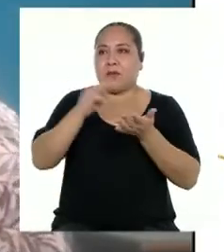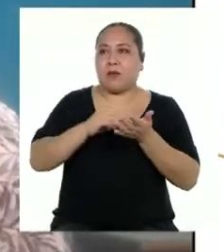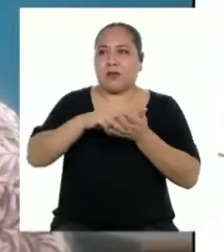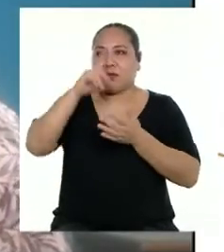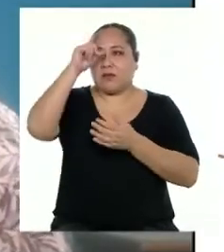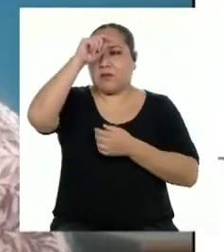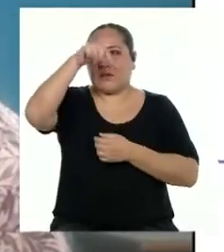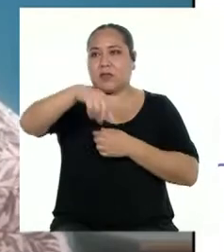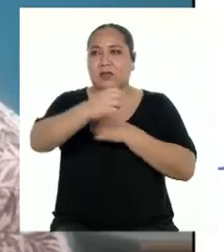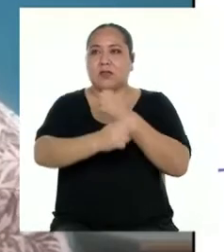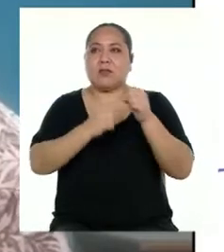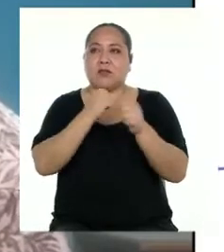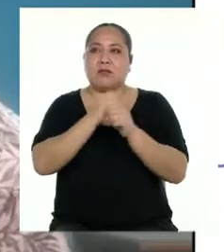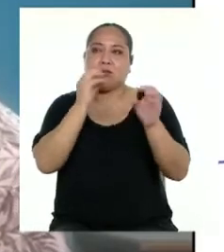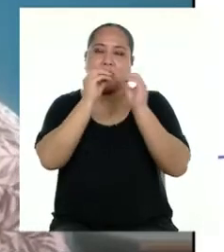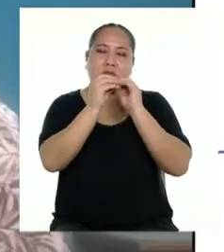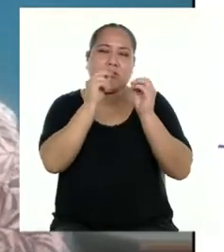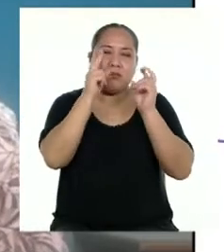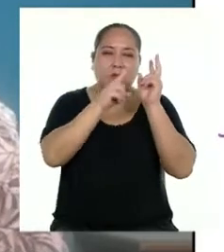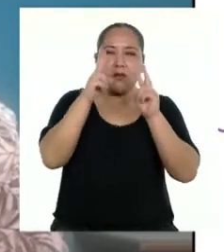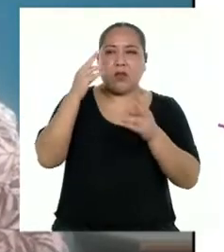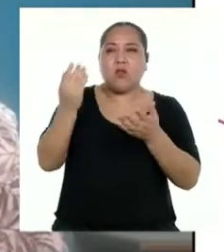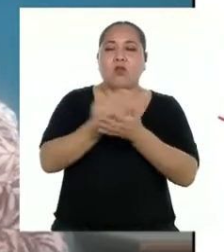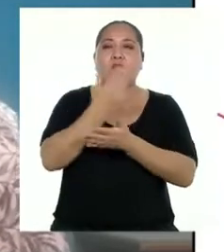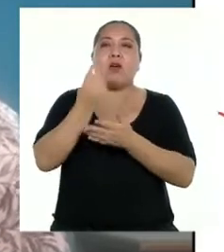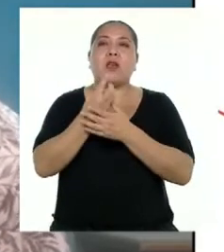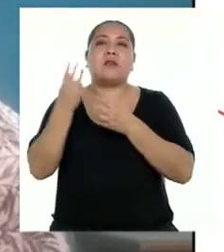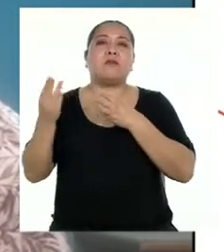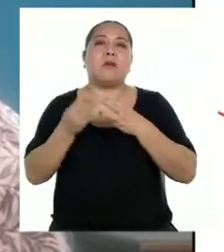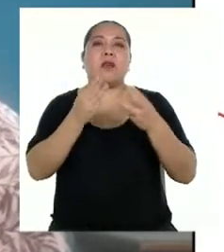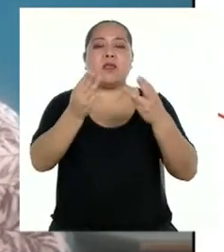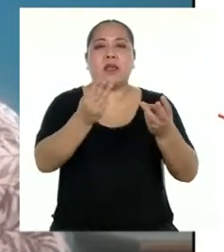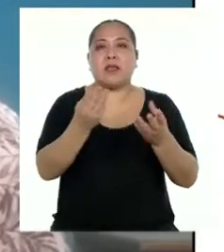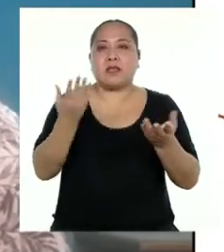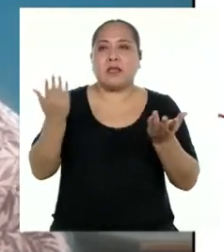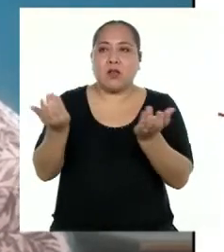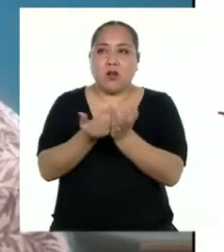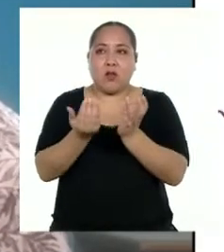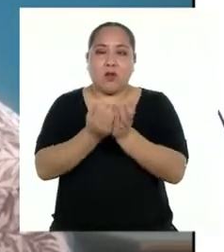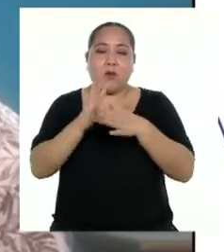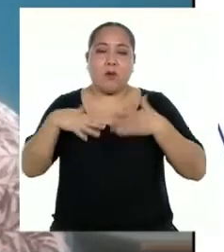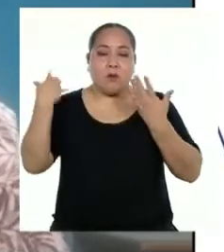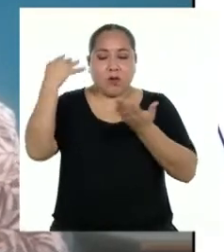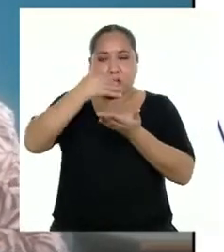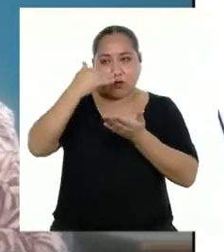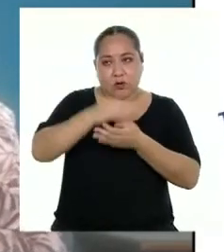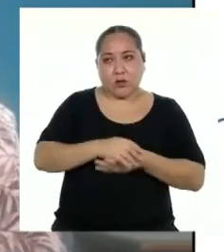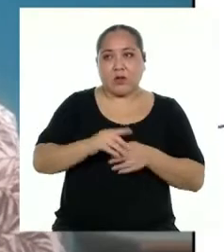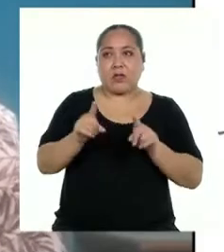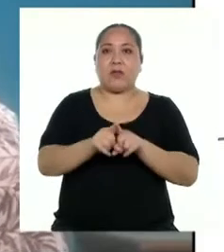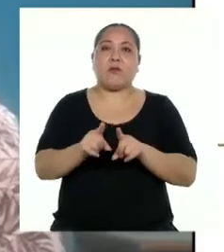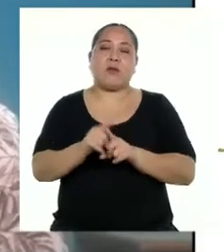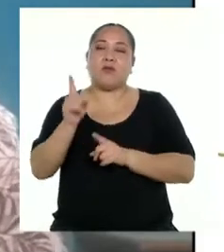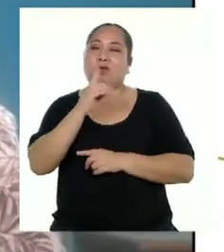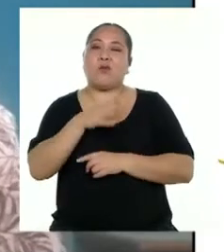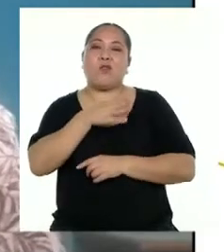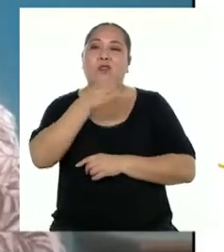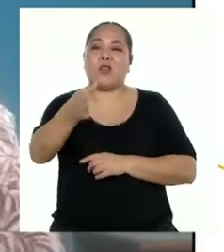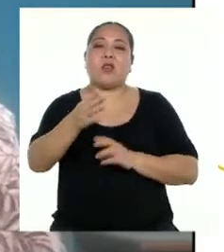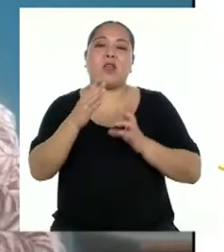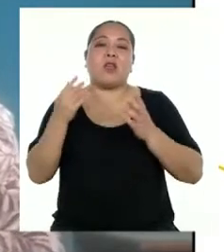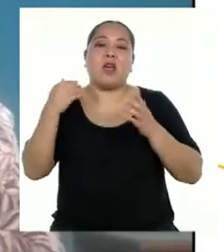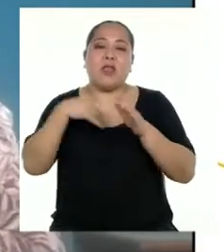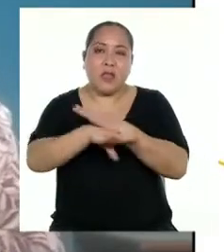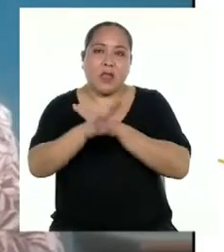de sobrevivir este año fue adaptarnos a los nuevos métodos del colegio para poder estudiar y también no poder asistir a nuestro